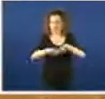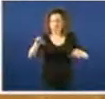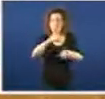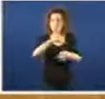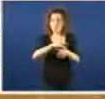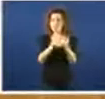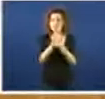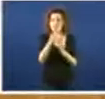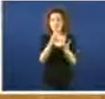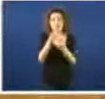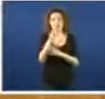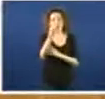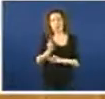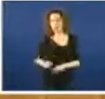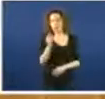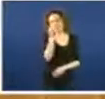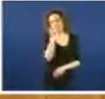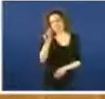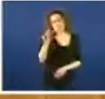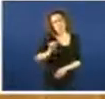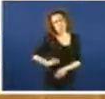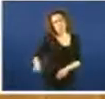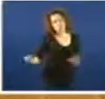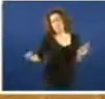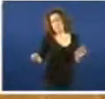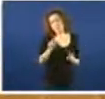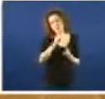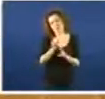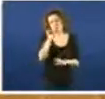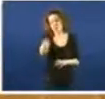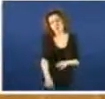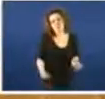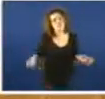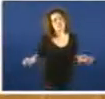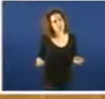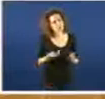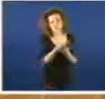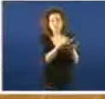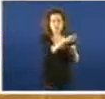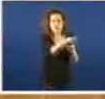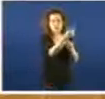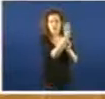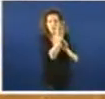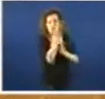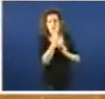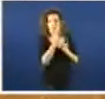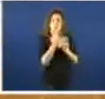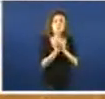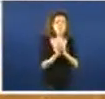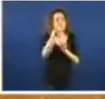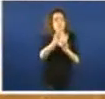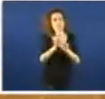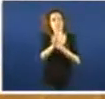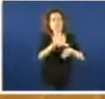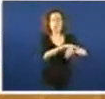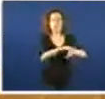perciben pensións moi cativas, resulta insultante esta proposición. Se a que a primeira medida que debería tomar o Goberno para mellorar a